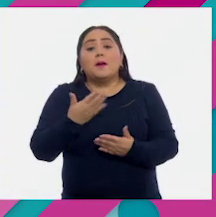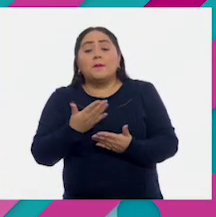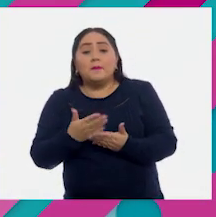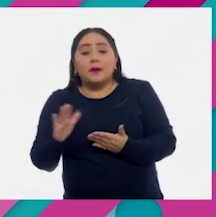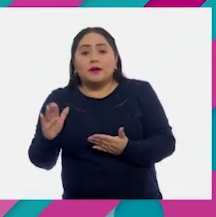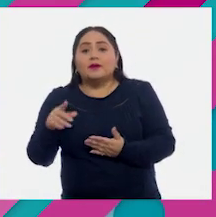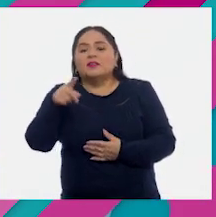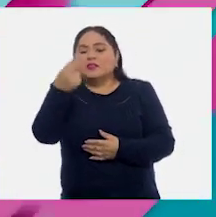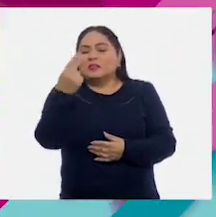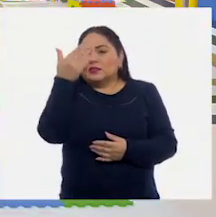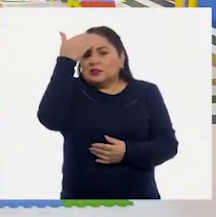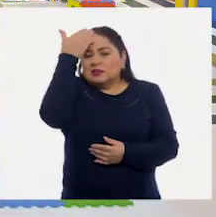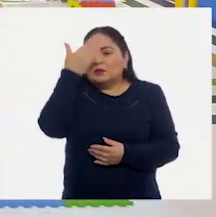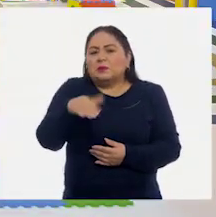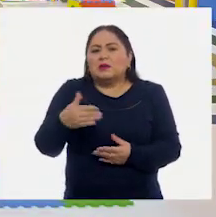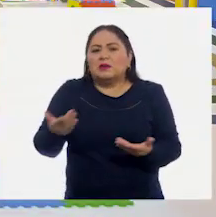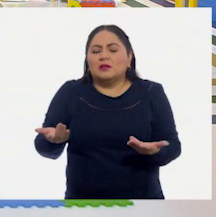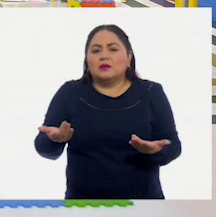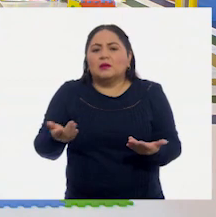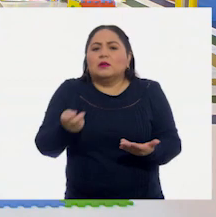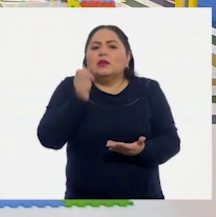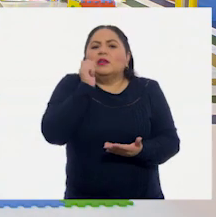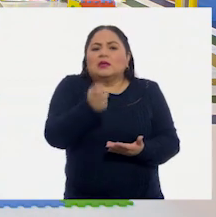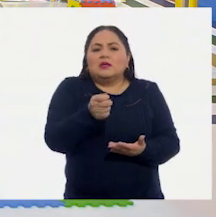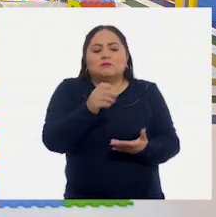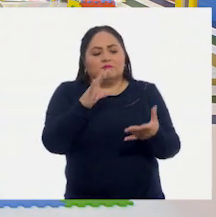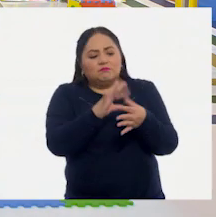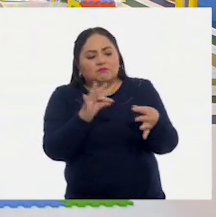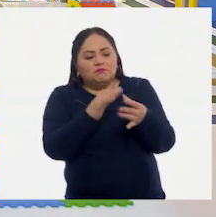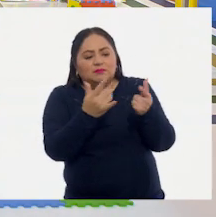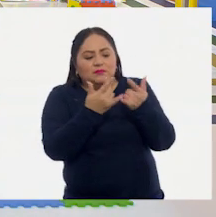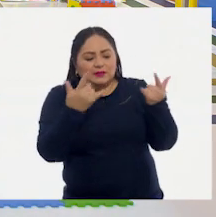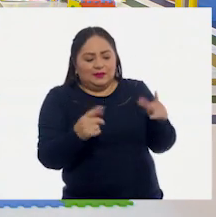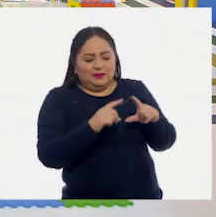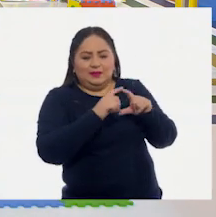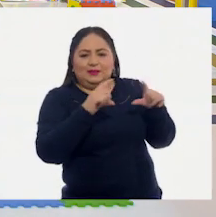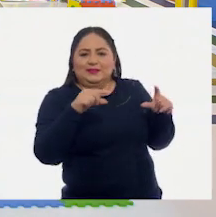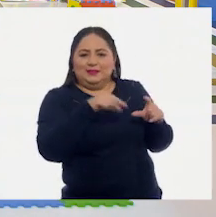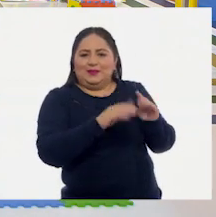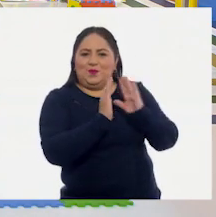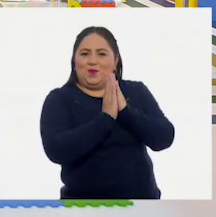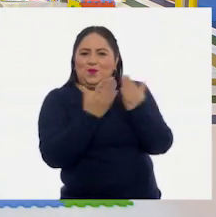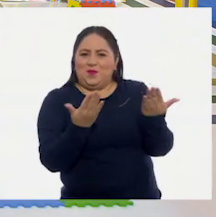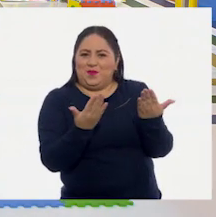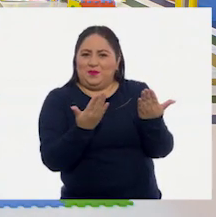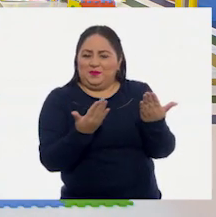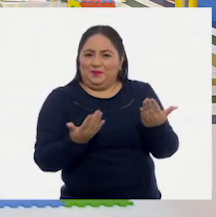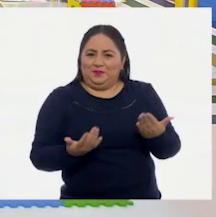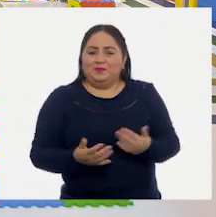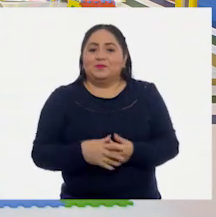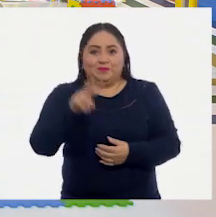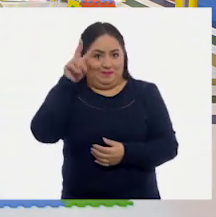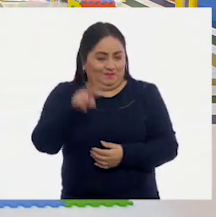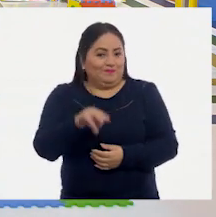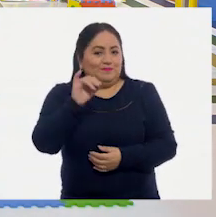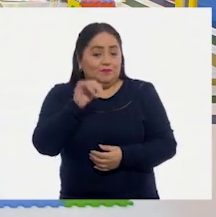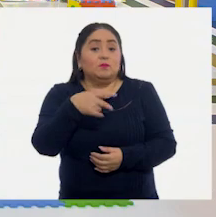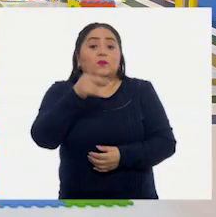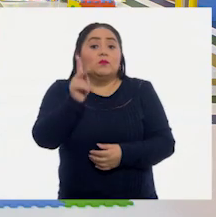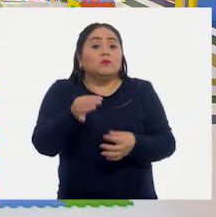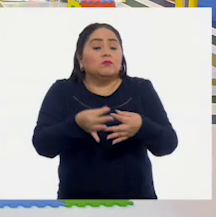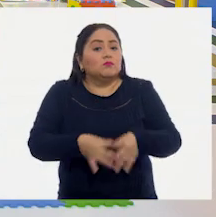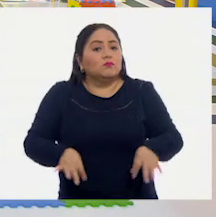saber de qué trata ese texto, ese cuento, esa historia, ¿verdad? Y es bien